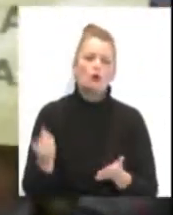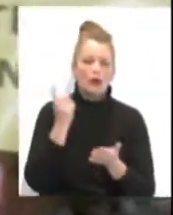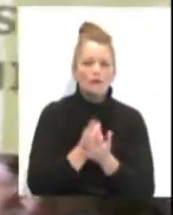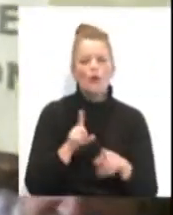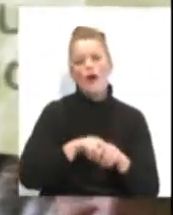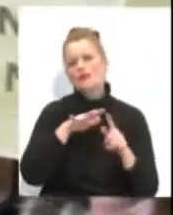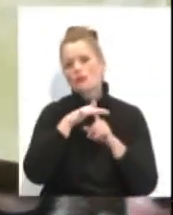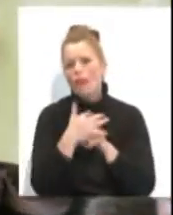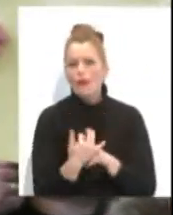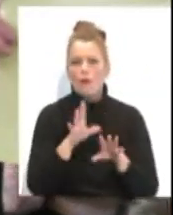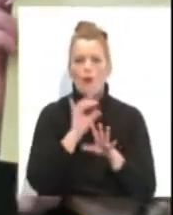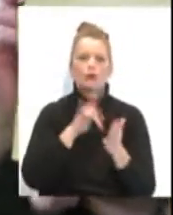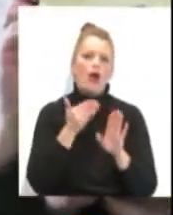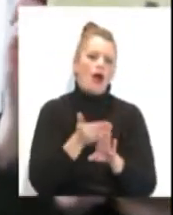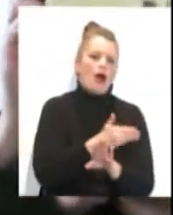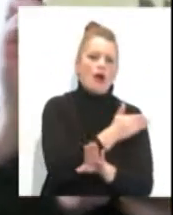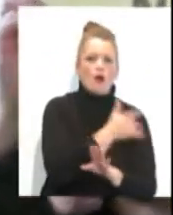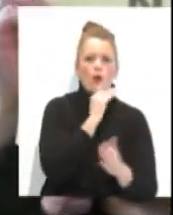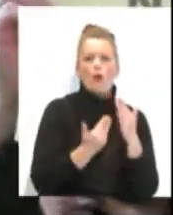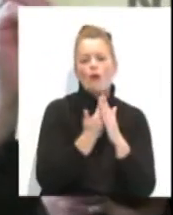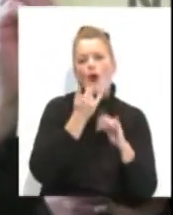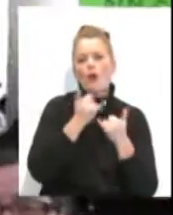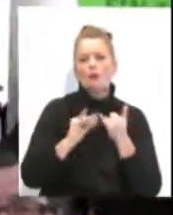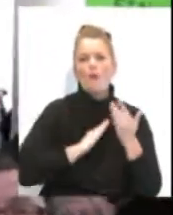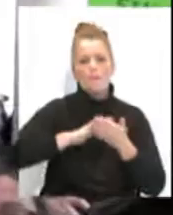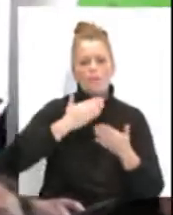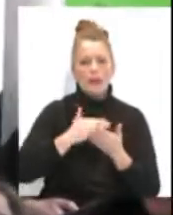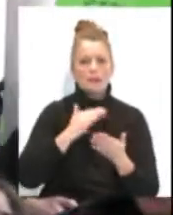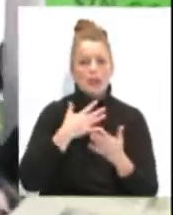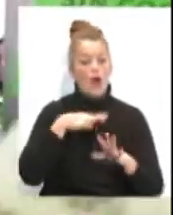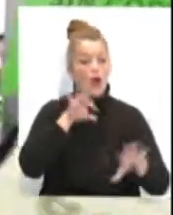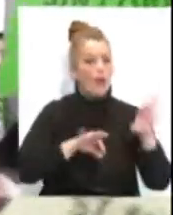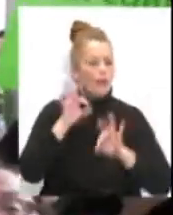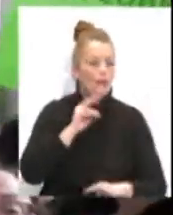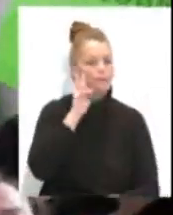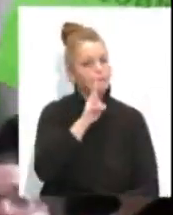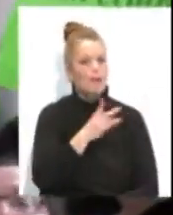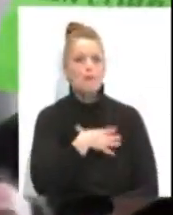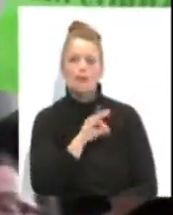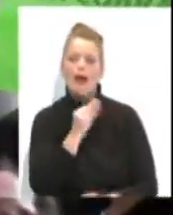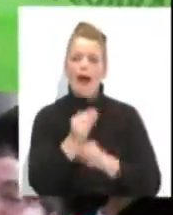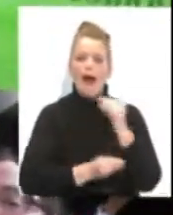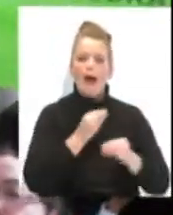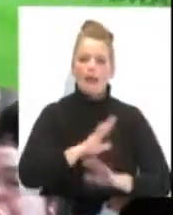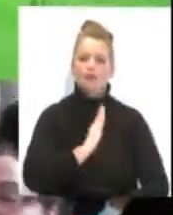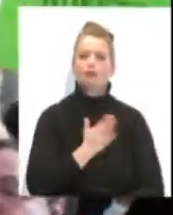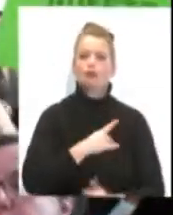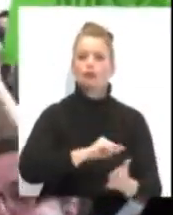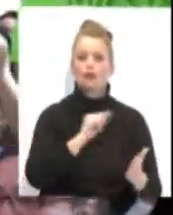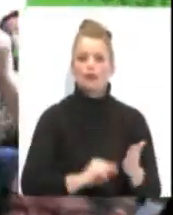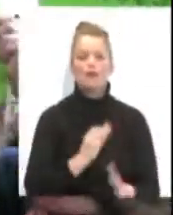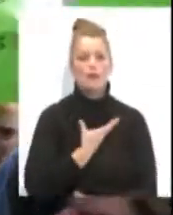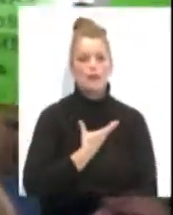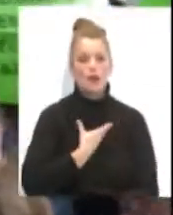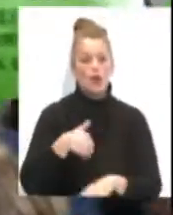en una situación como la vivida en estos últimos meses. Entre las opciones se están viendo la posibilidad de municipalizar el servicio. El